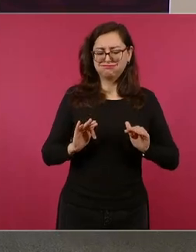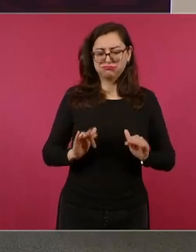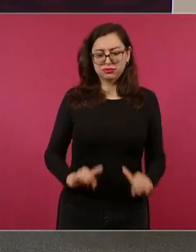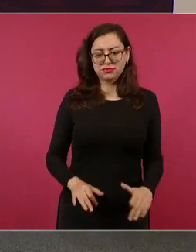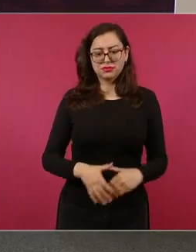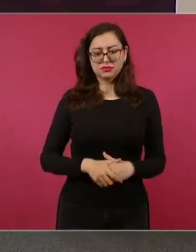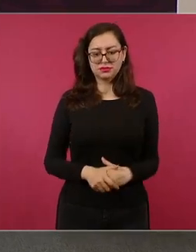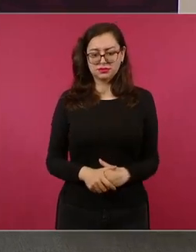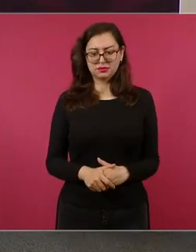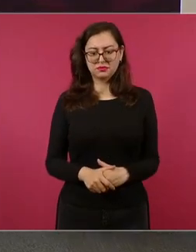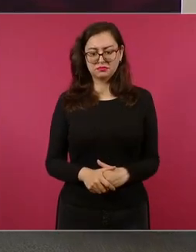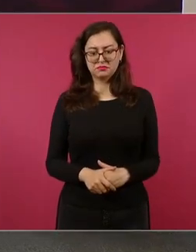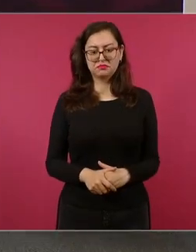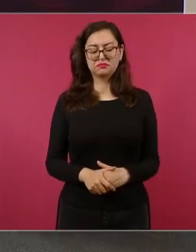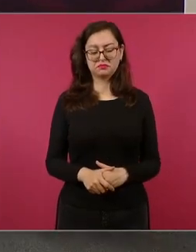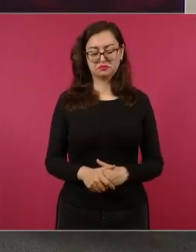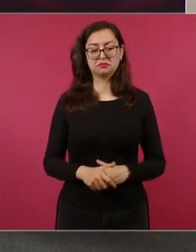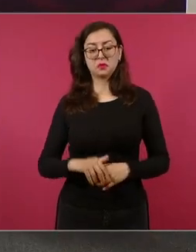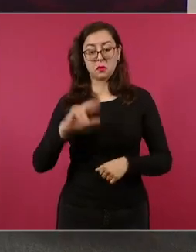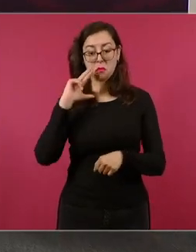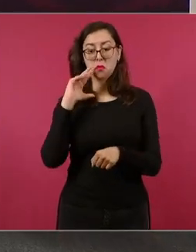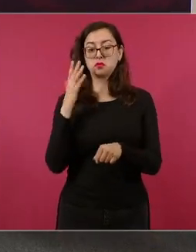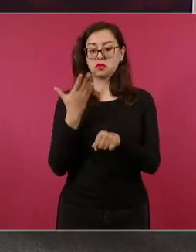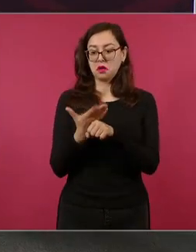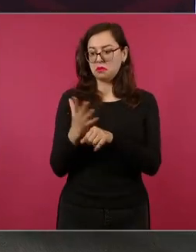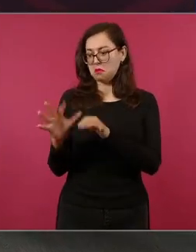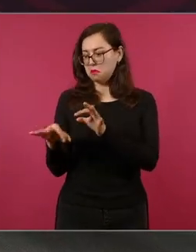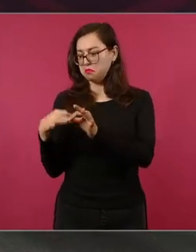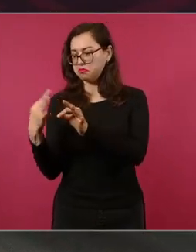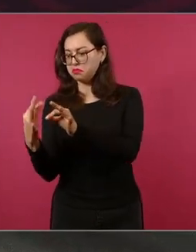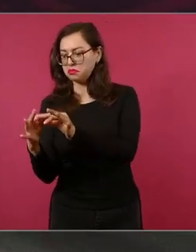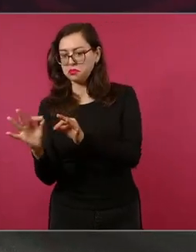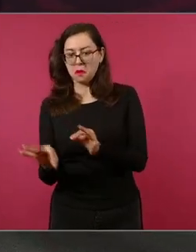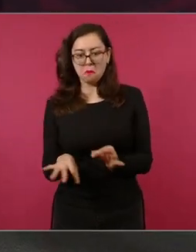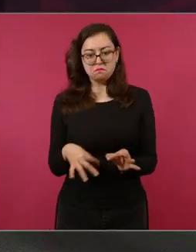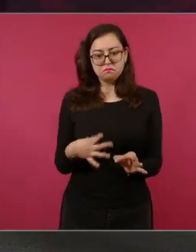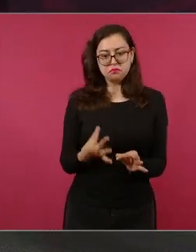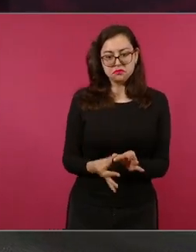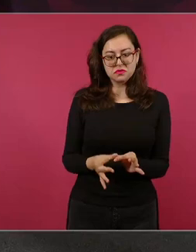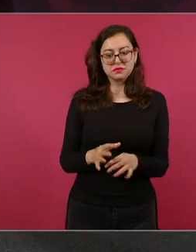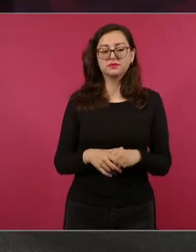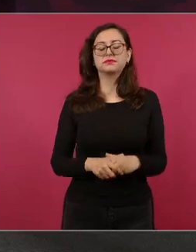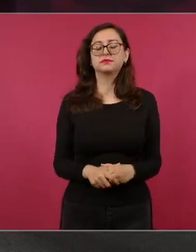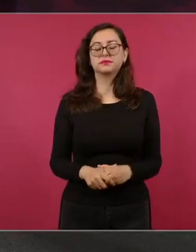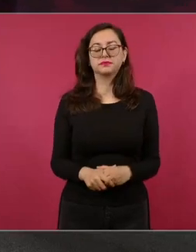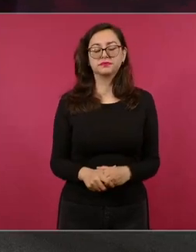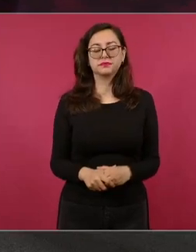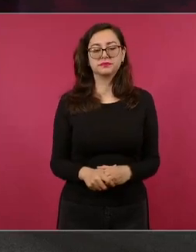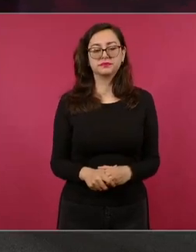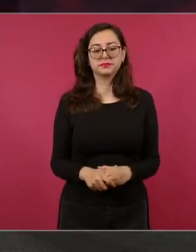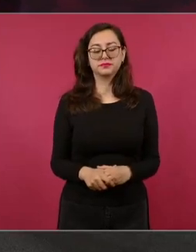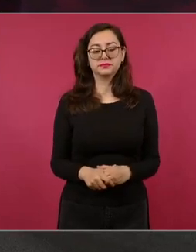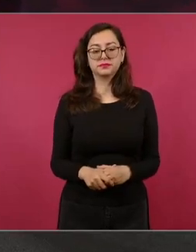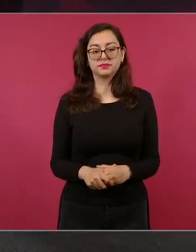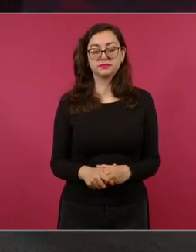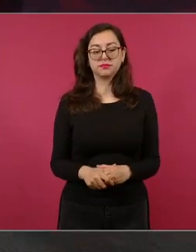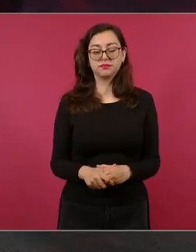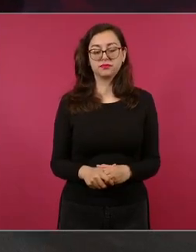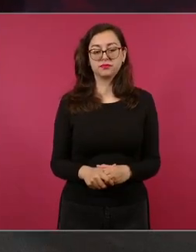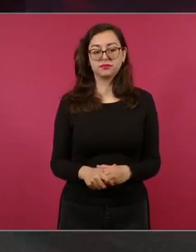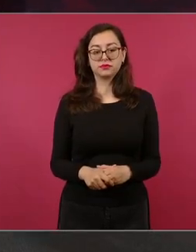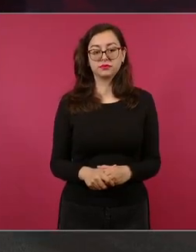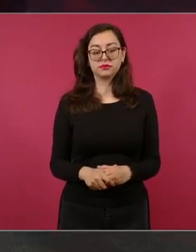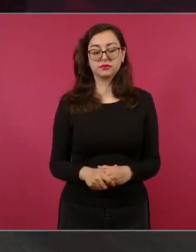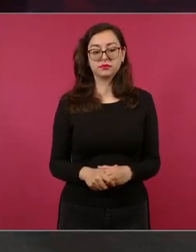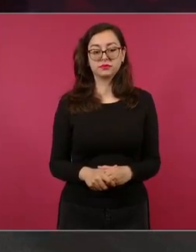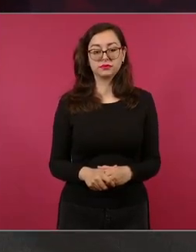muy responsable ni se va